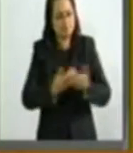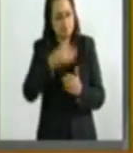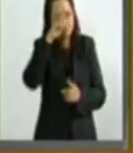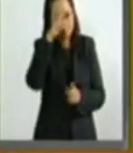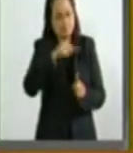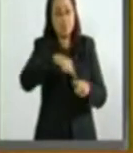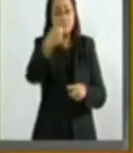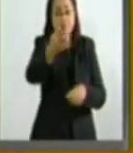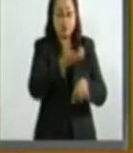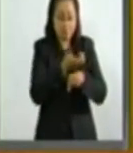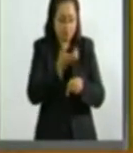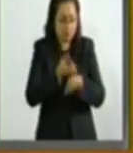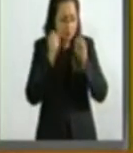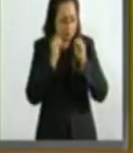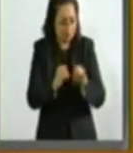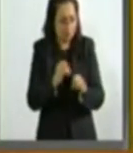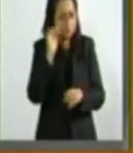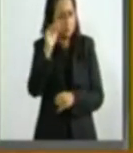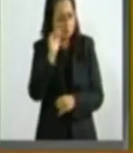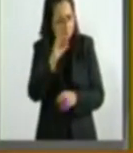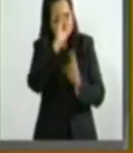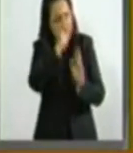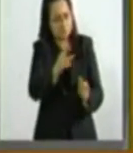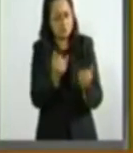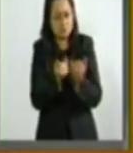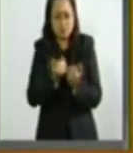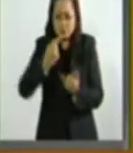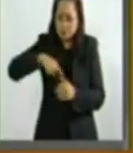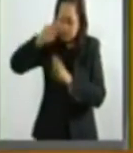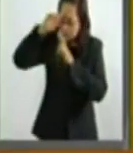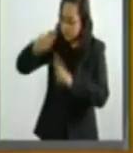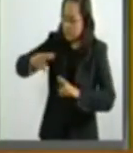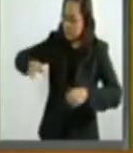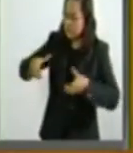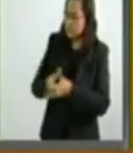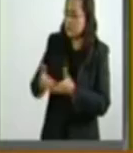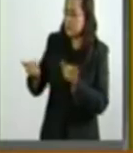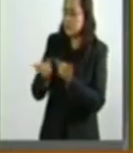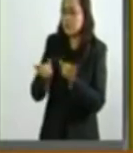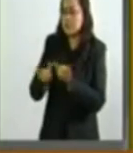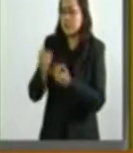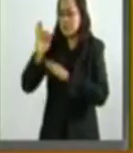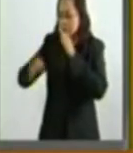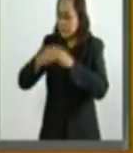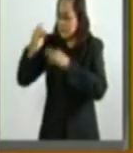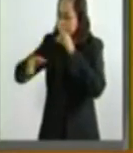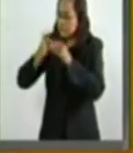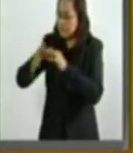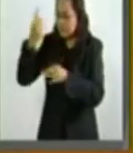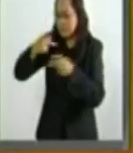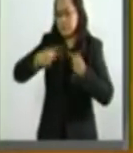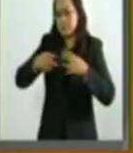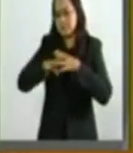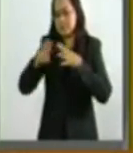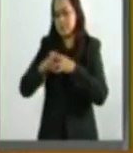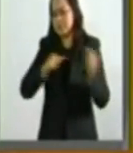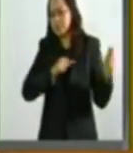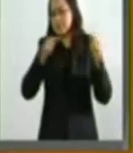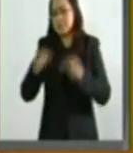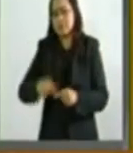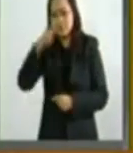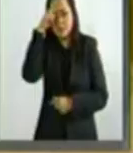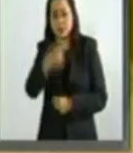Estados Unidos, pero también tenemos que dar y respetar a los migrantes que vienen a nuestro país.